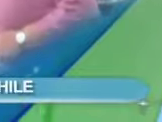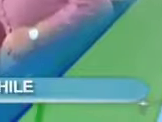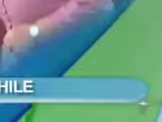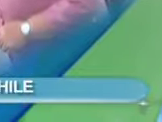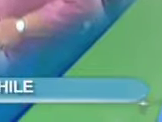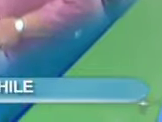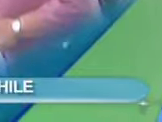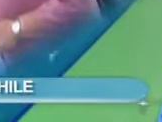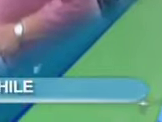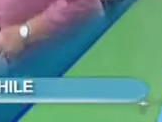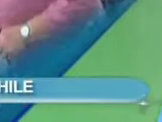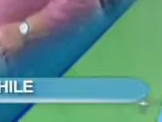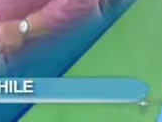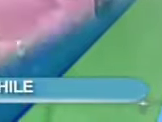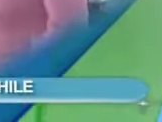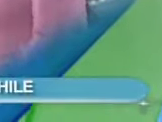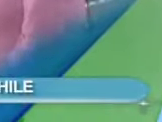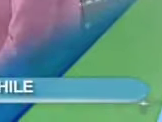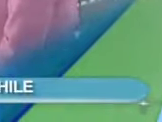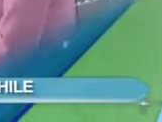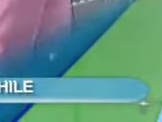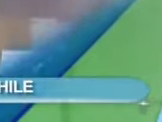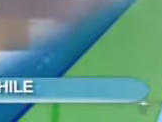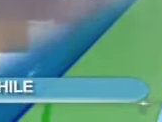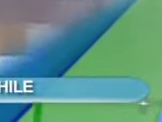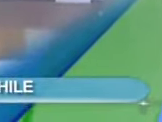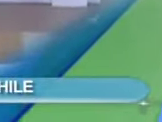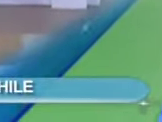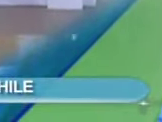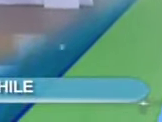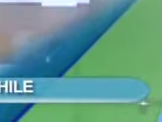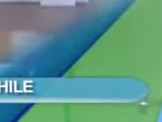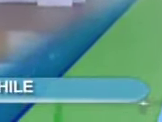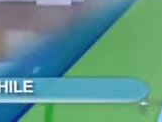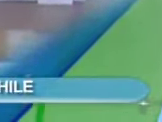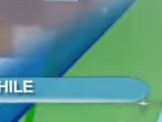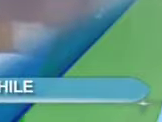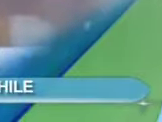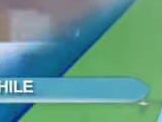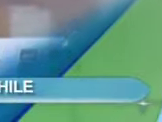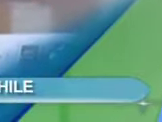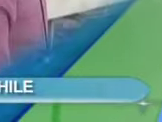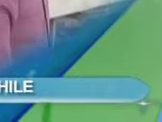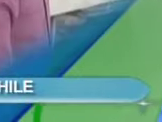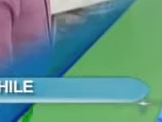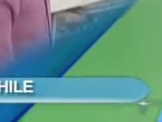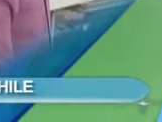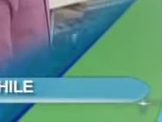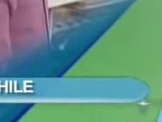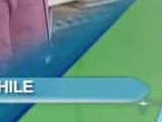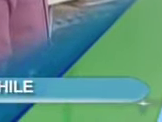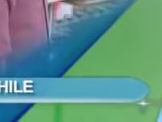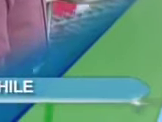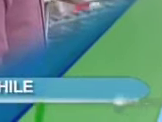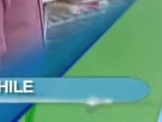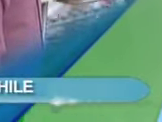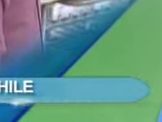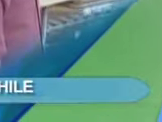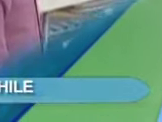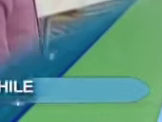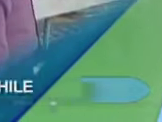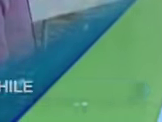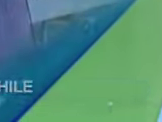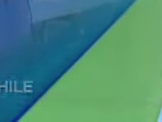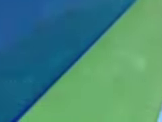presidenciales con un 46%, pero no le alcanza y debe medirse en segunda vuelta a la oficialista Evelyn Matei el próximo 15 de